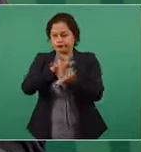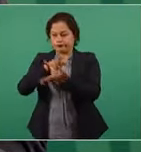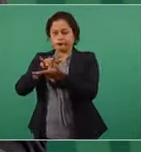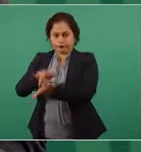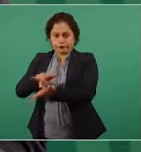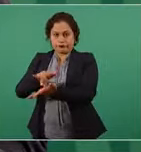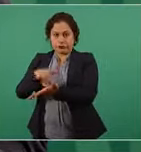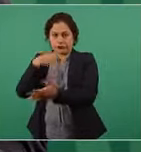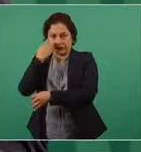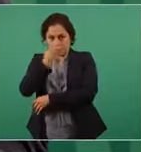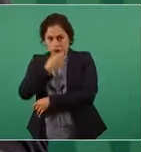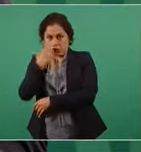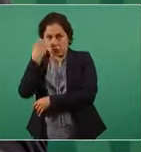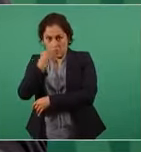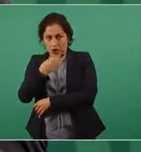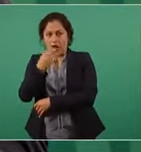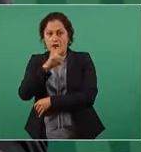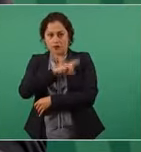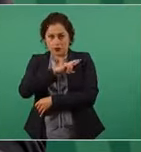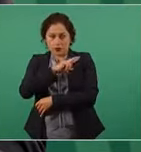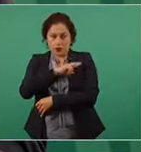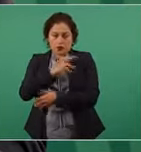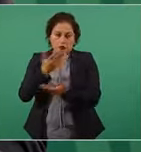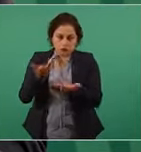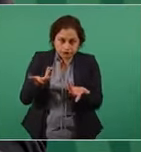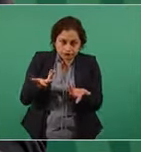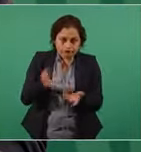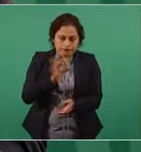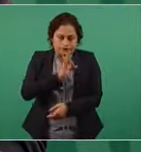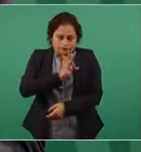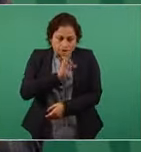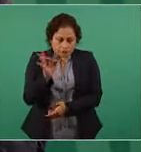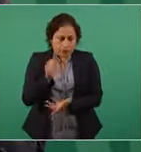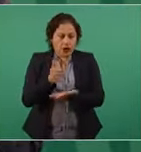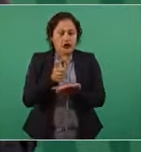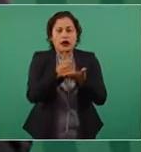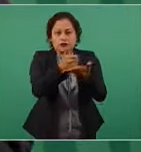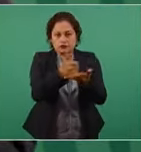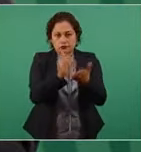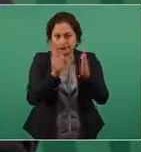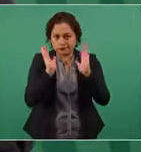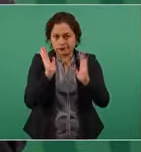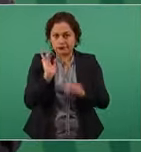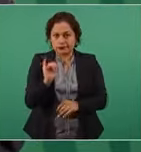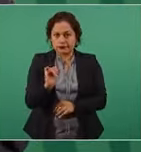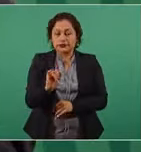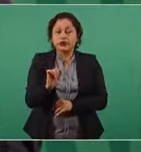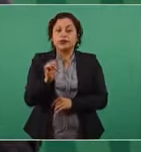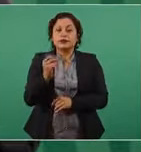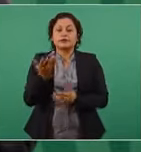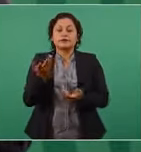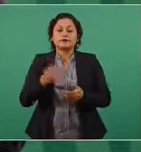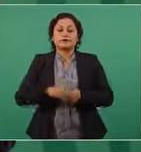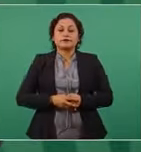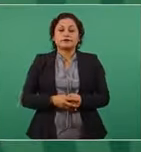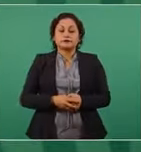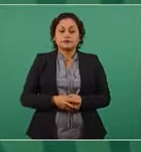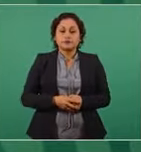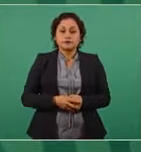privadas, parte de esta decisión